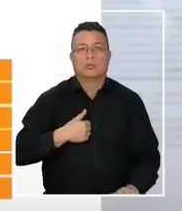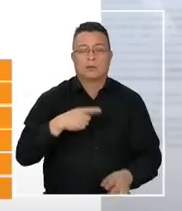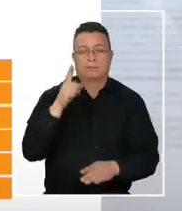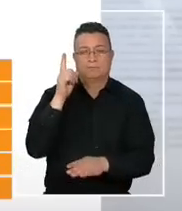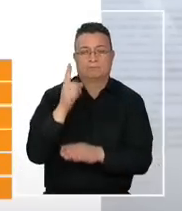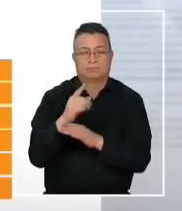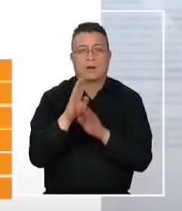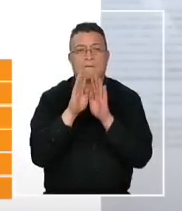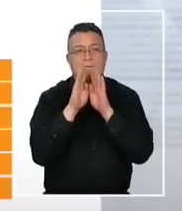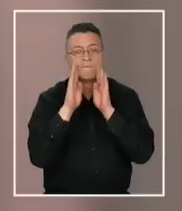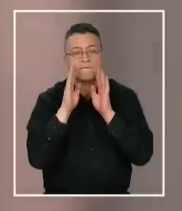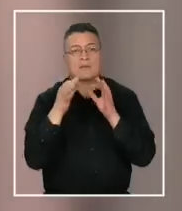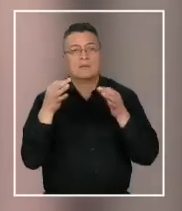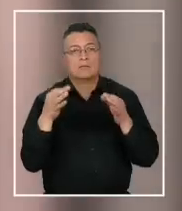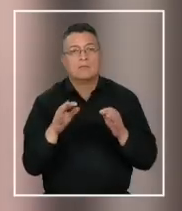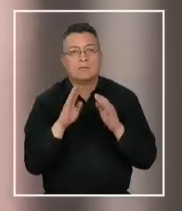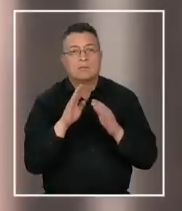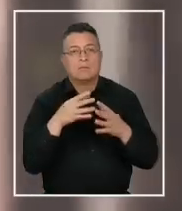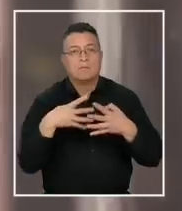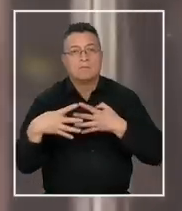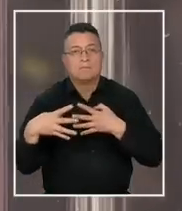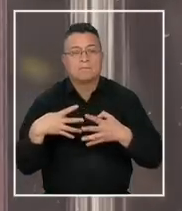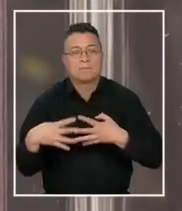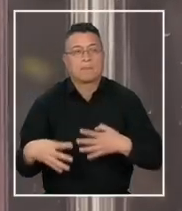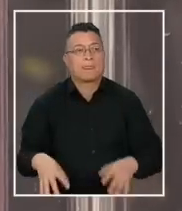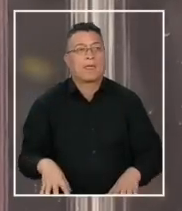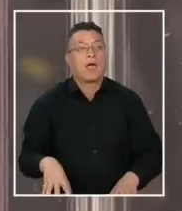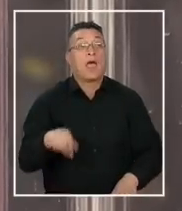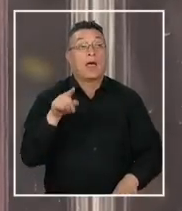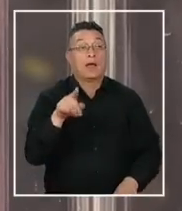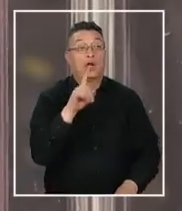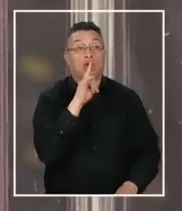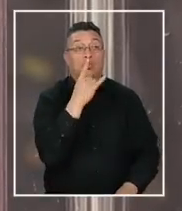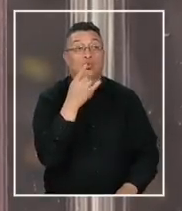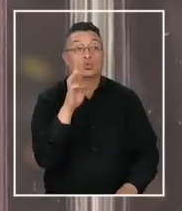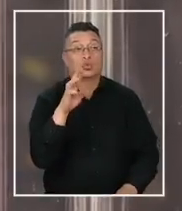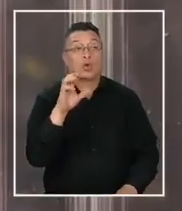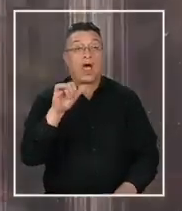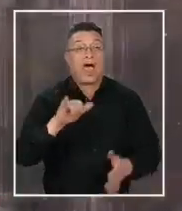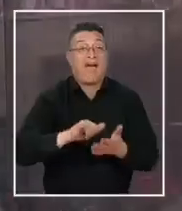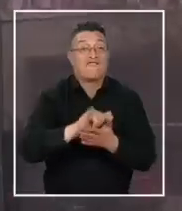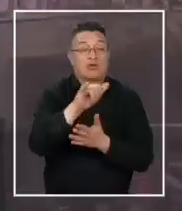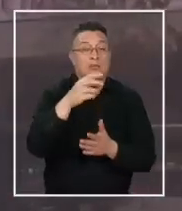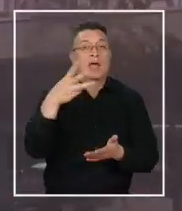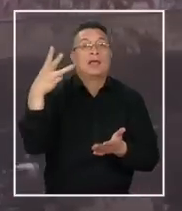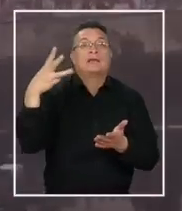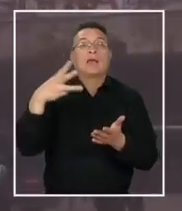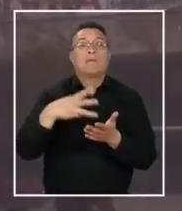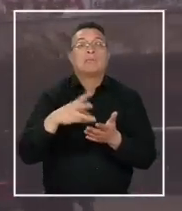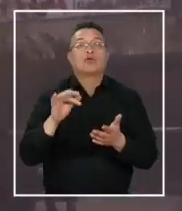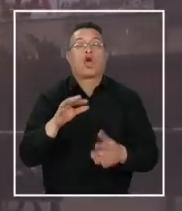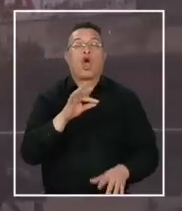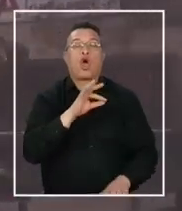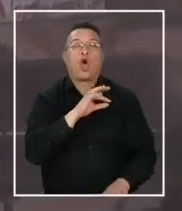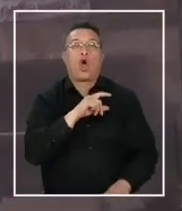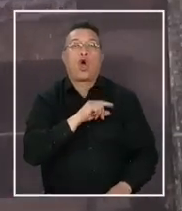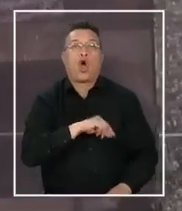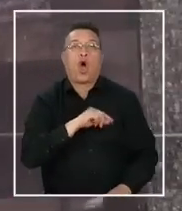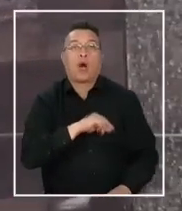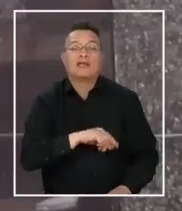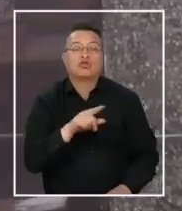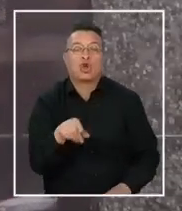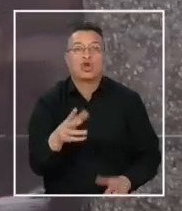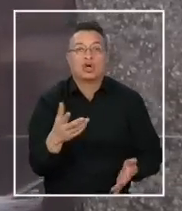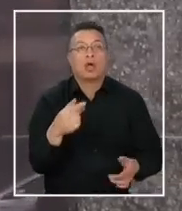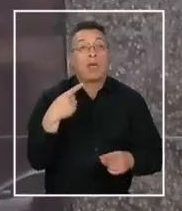eficiencia y probidad. La licitación contempla que Turavión solo recibe 3.000 pesos de comisión por pasaje, pero